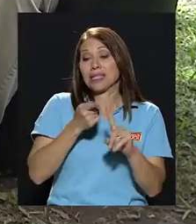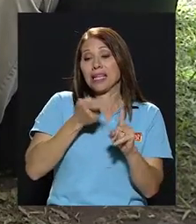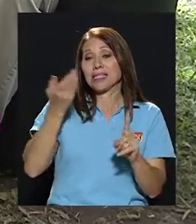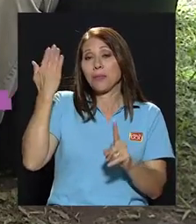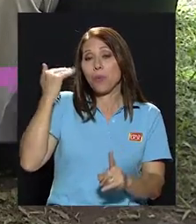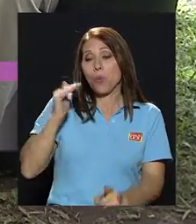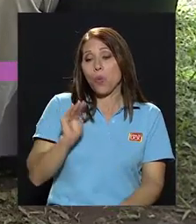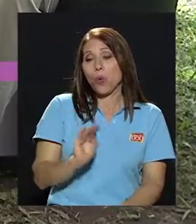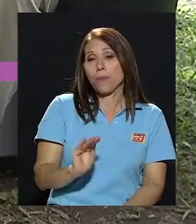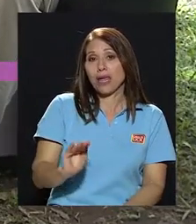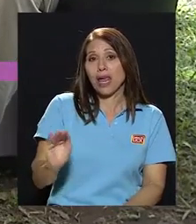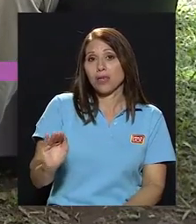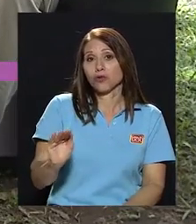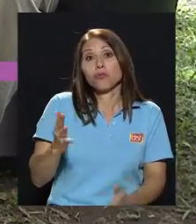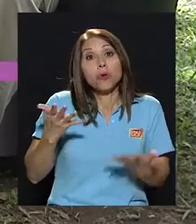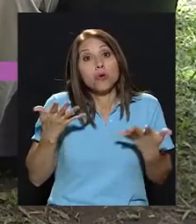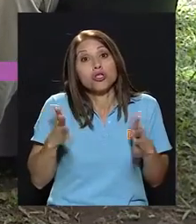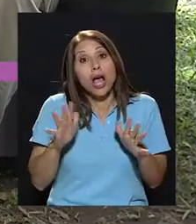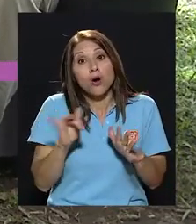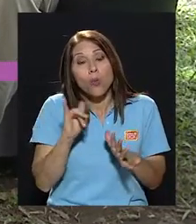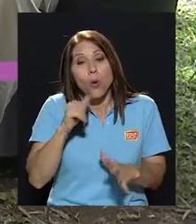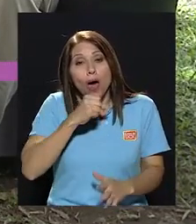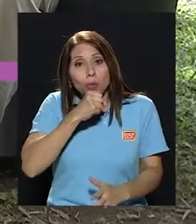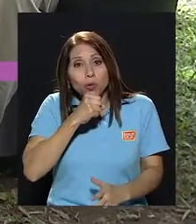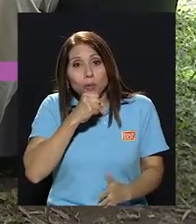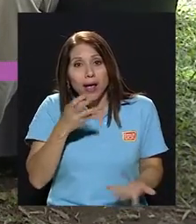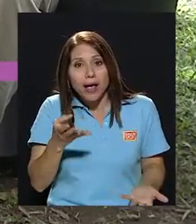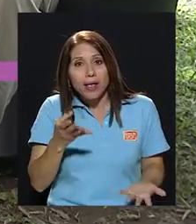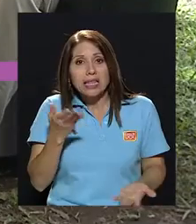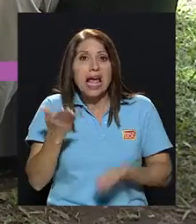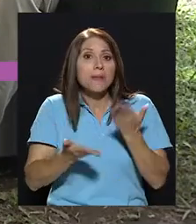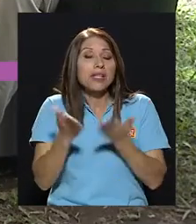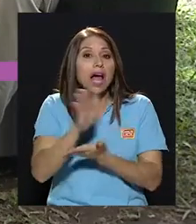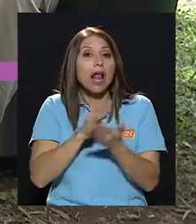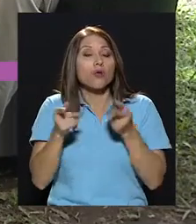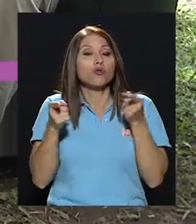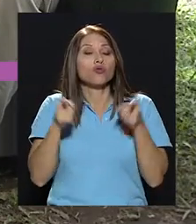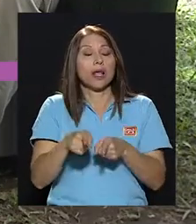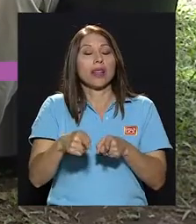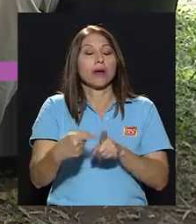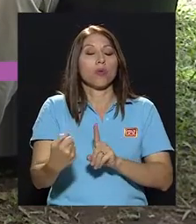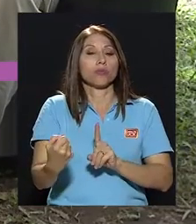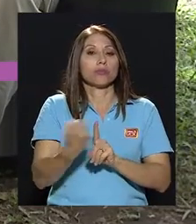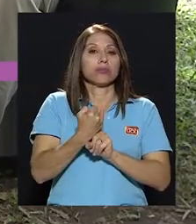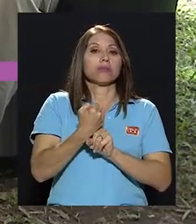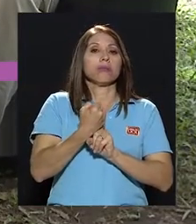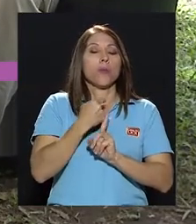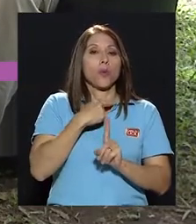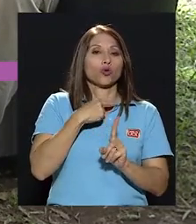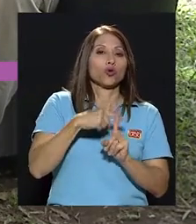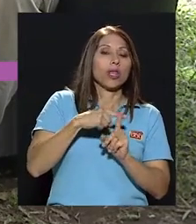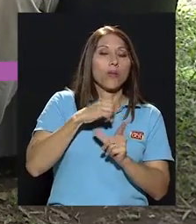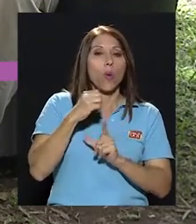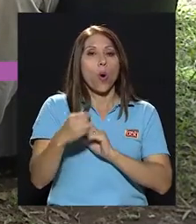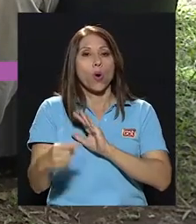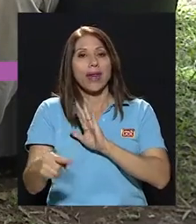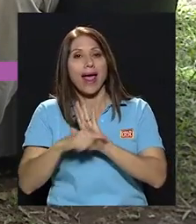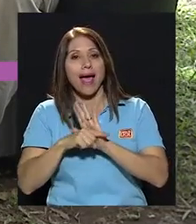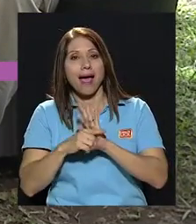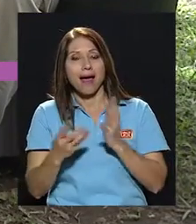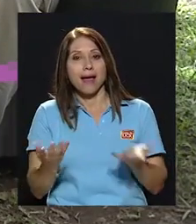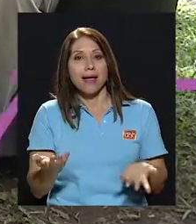pequeños o incluso ya como adultos mayores nos suceda algo que tenga un impacto tanto positivo como